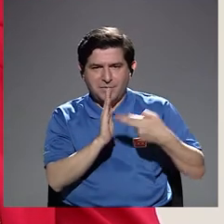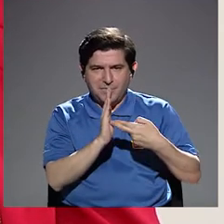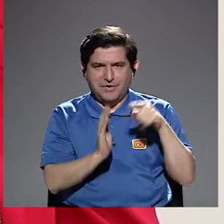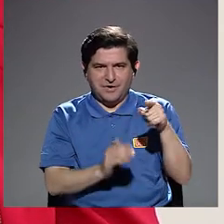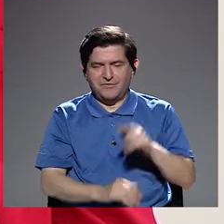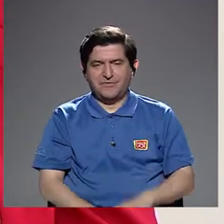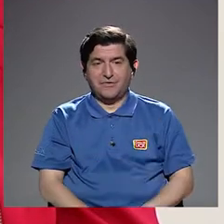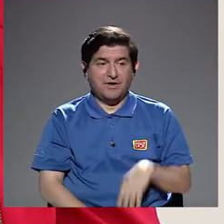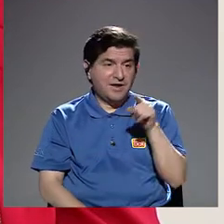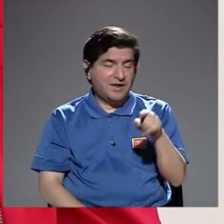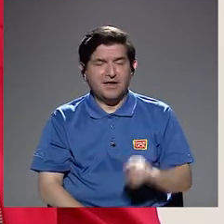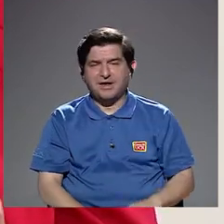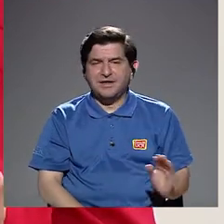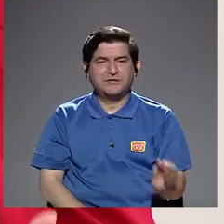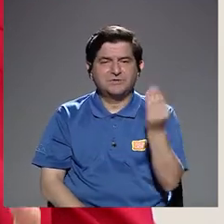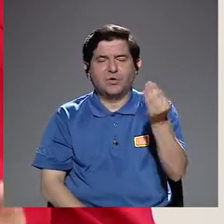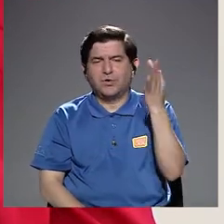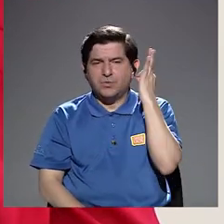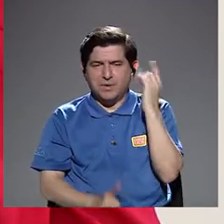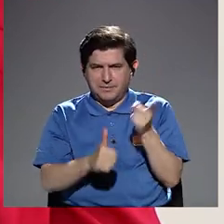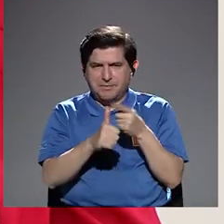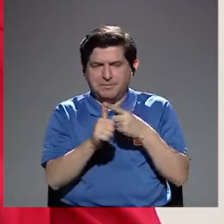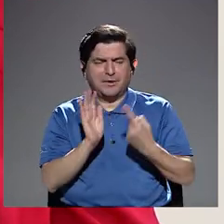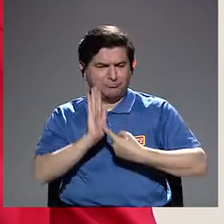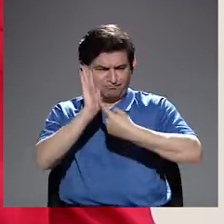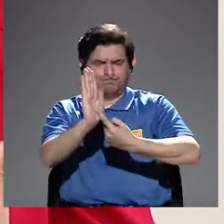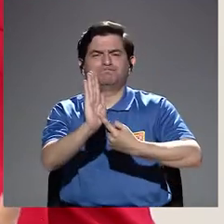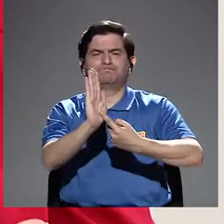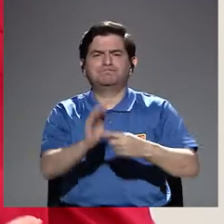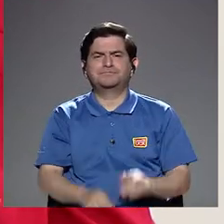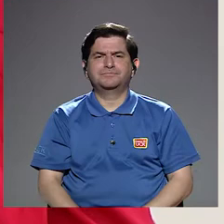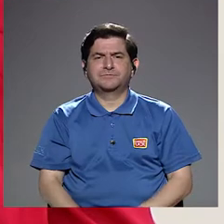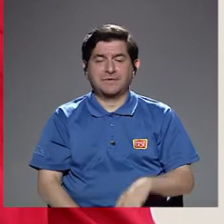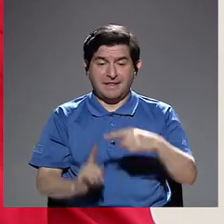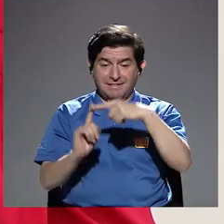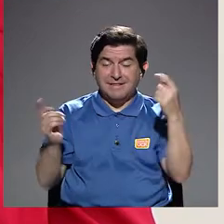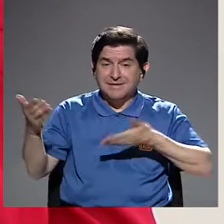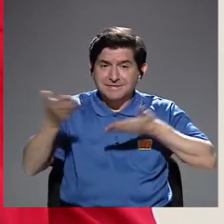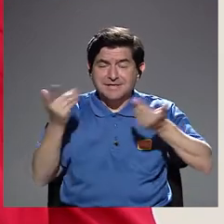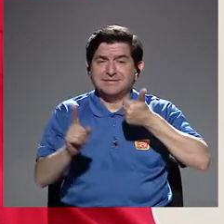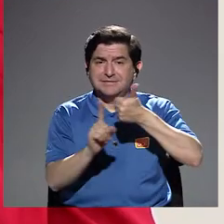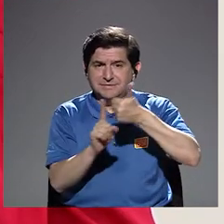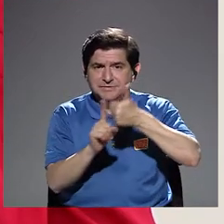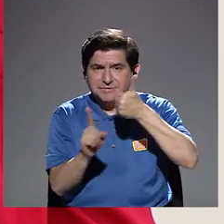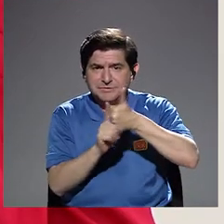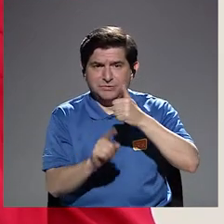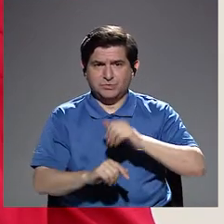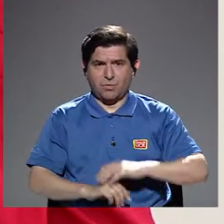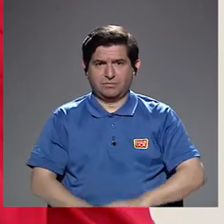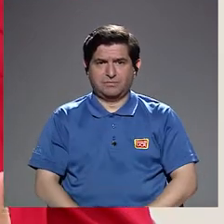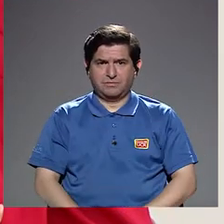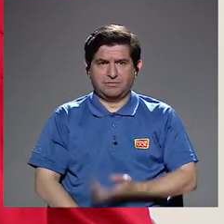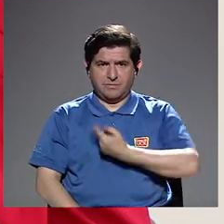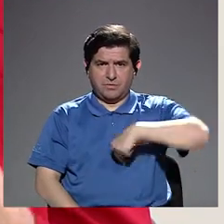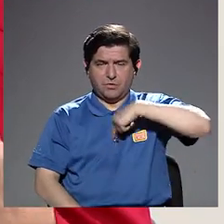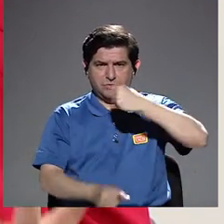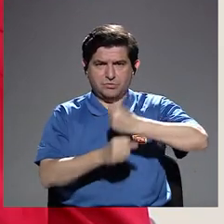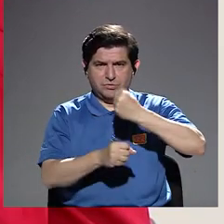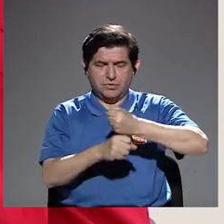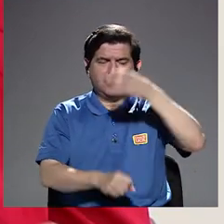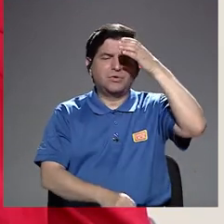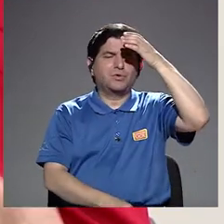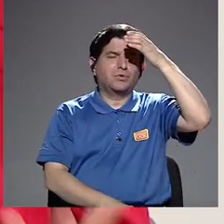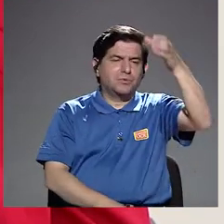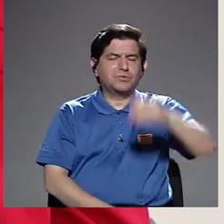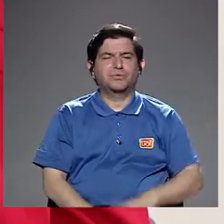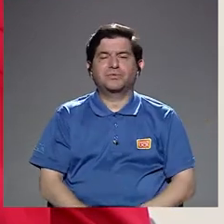¿verdad? Y son adolescentes mujeres. Primero rescatando eso desde los servicios. Entonces, nosotros trabajamos con la